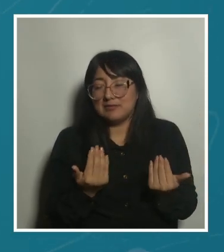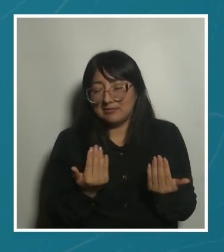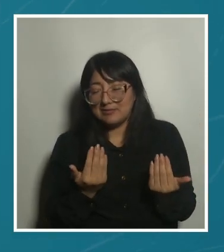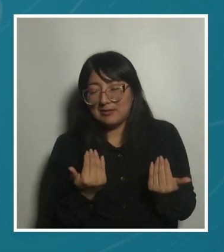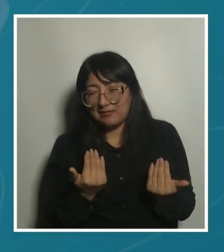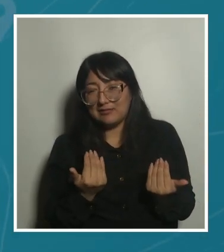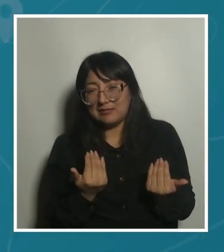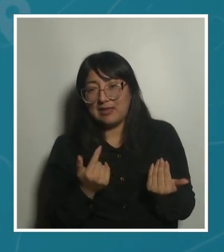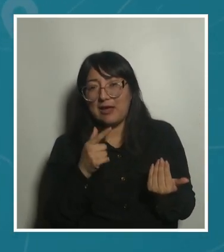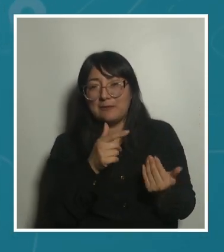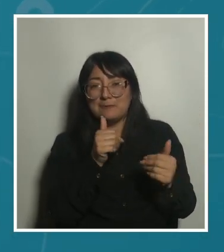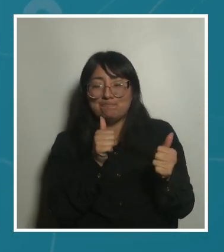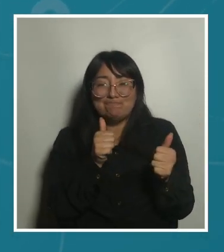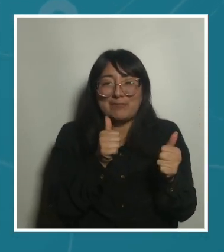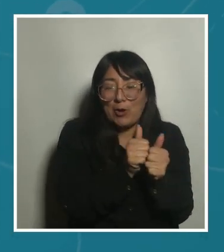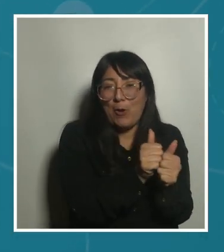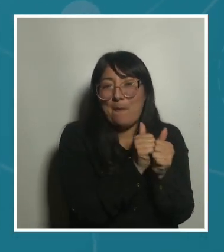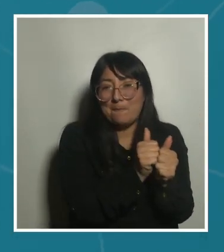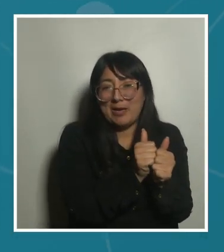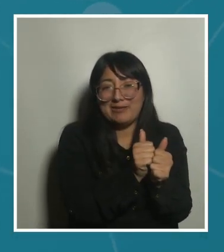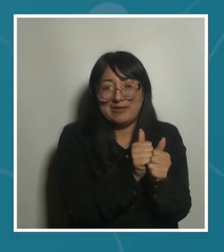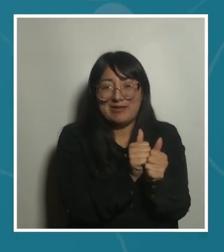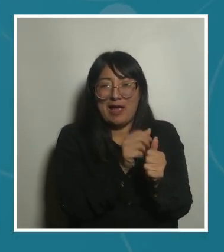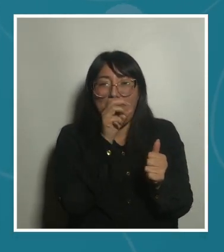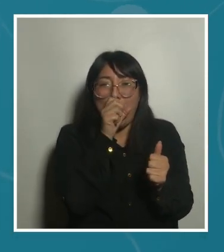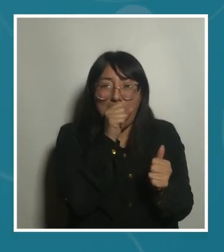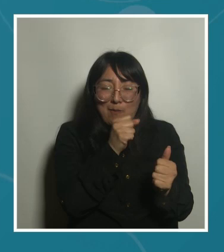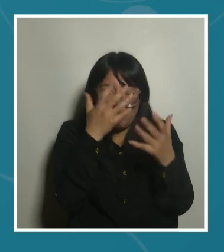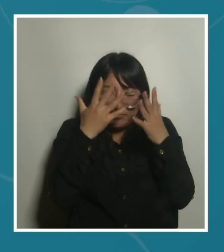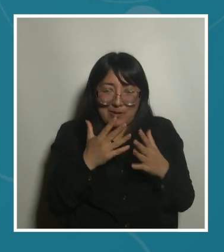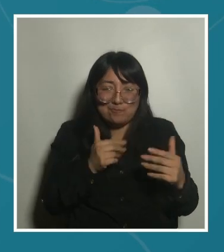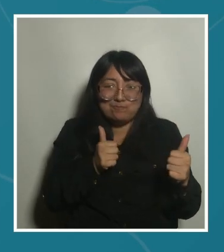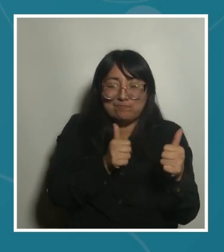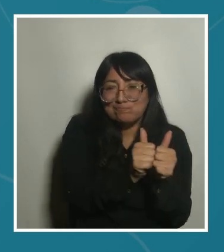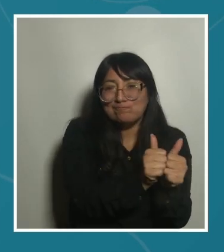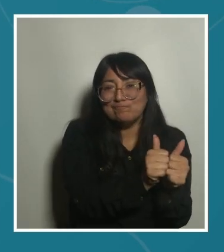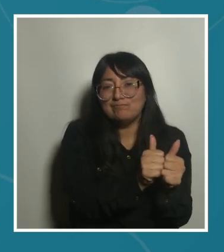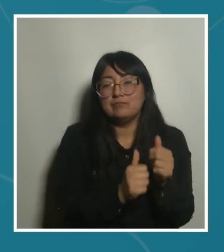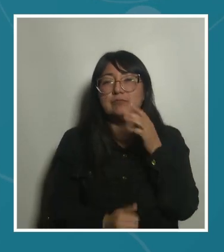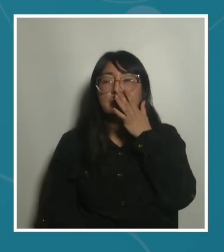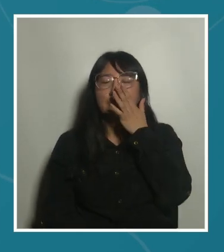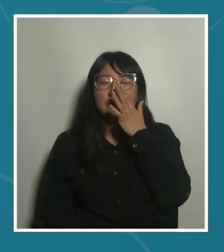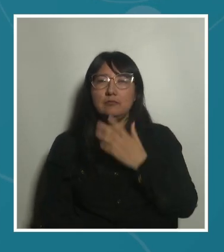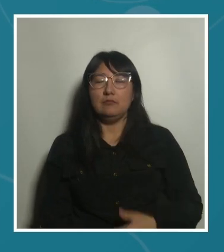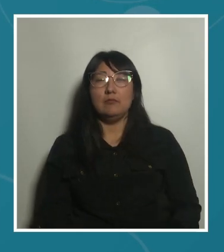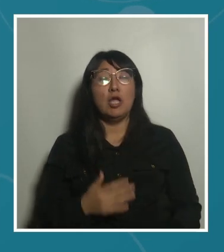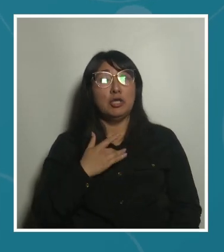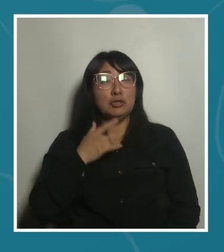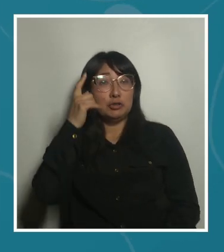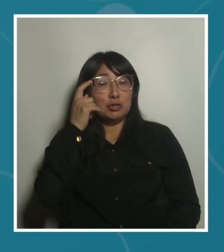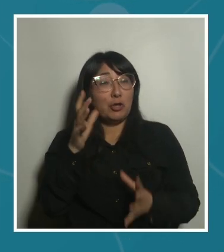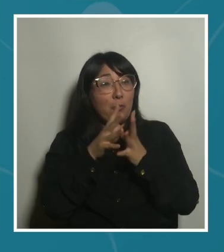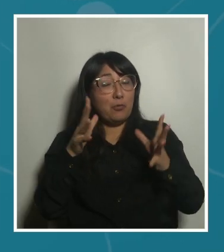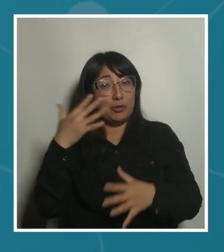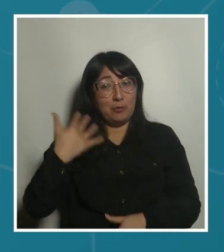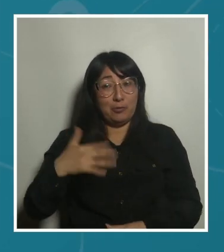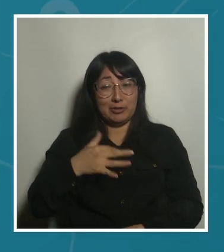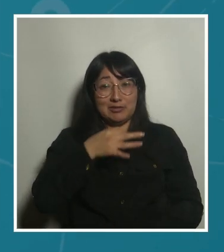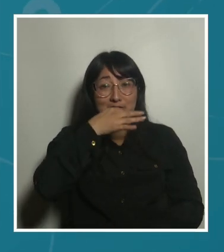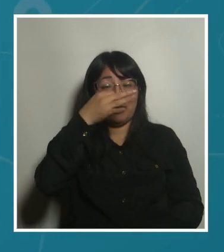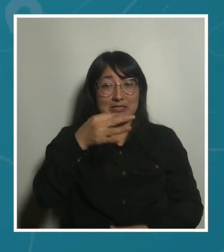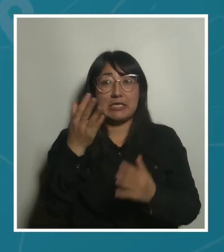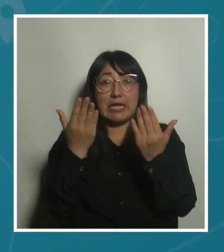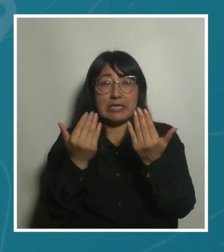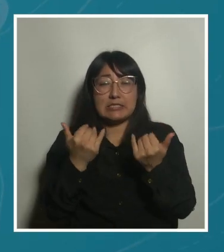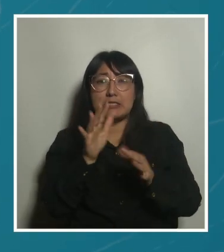concreción y un soporte físico determinado. Me parece también importante hablar de la diversidad